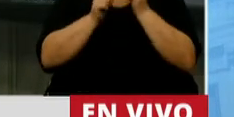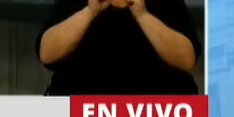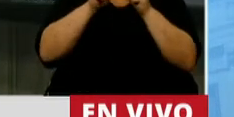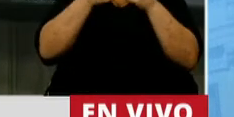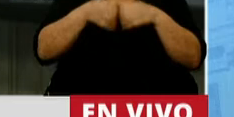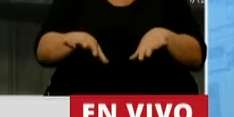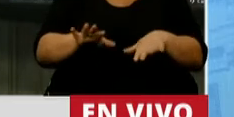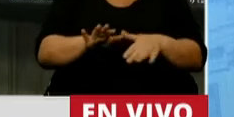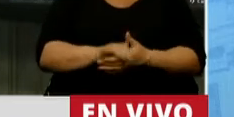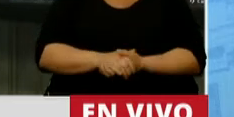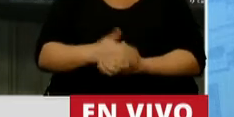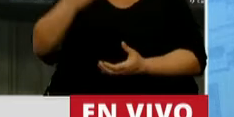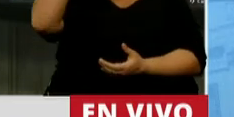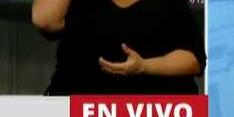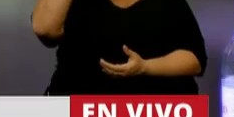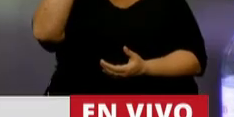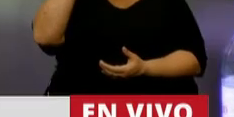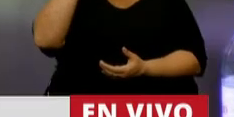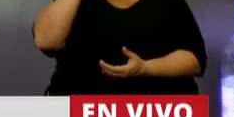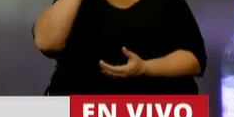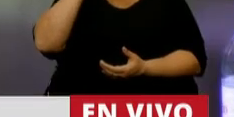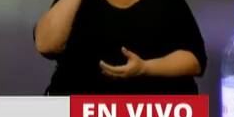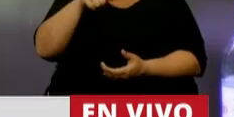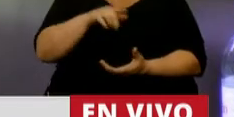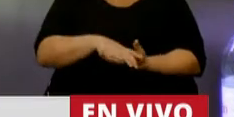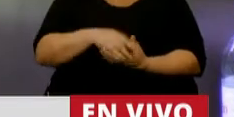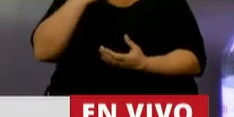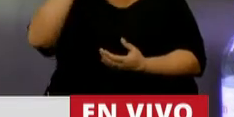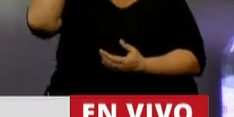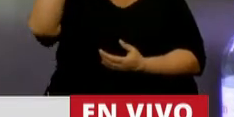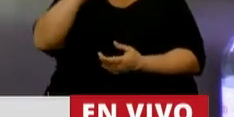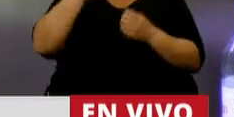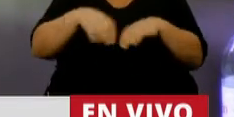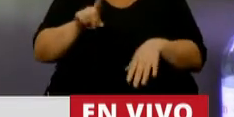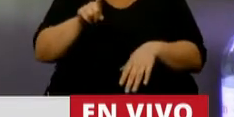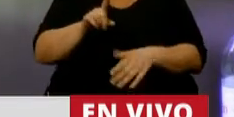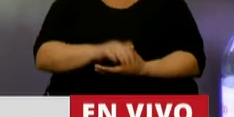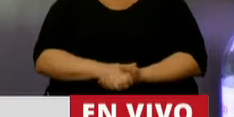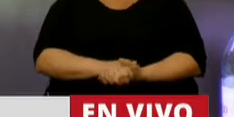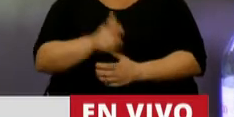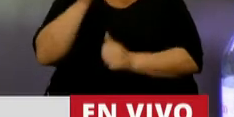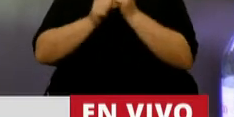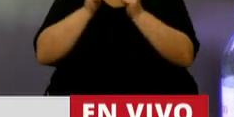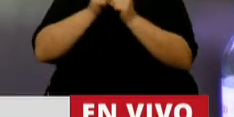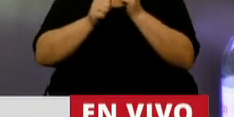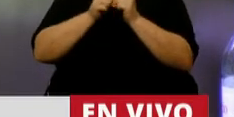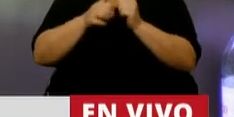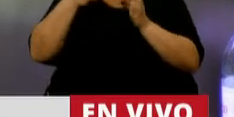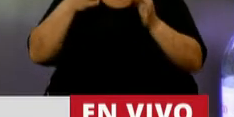comenzó en el 2015 y la historia, señor